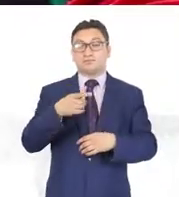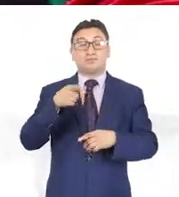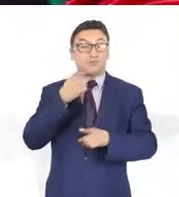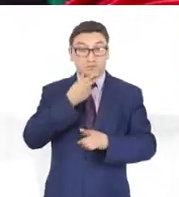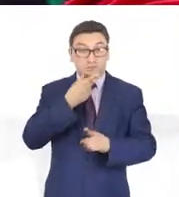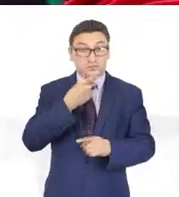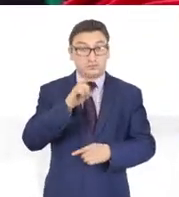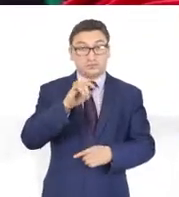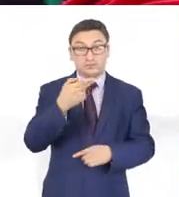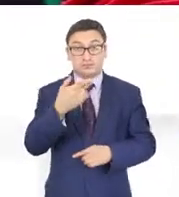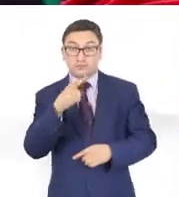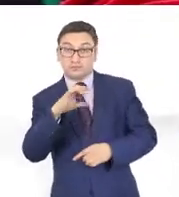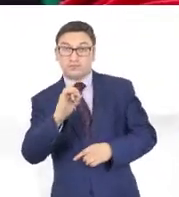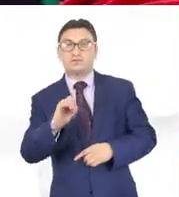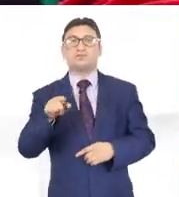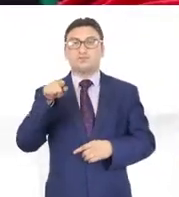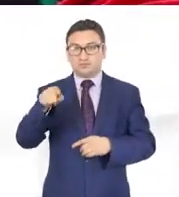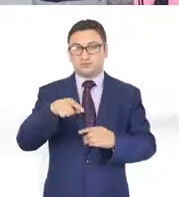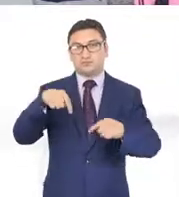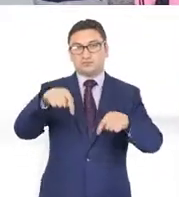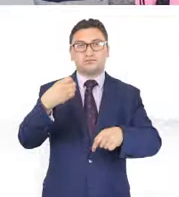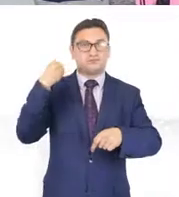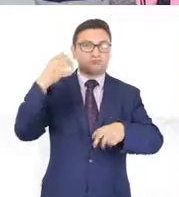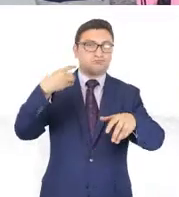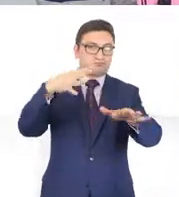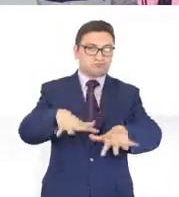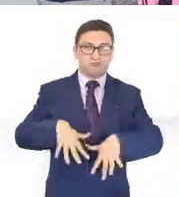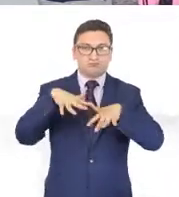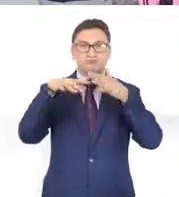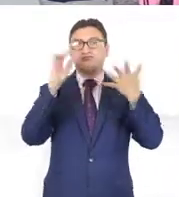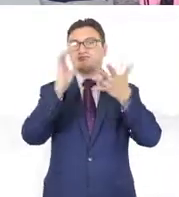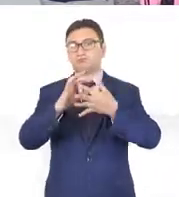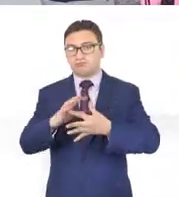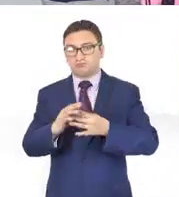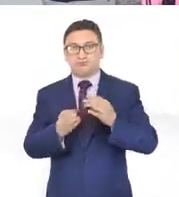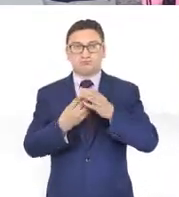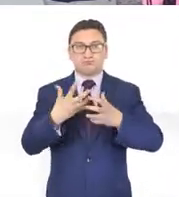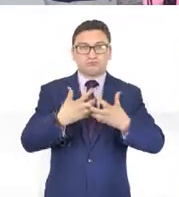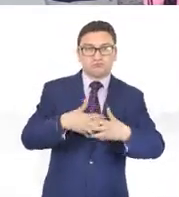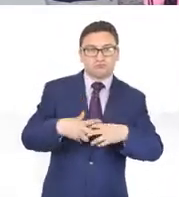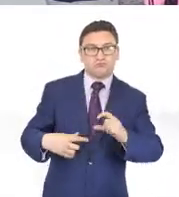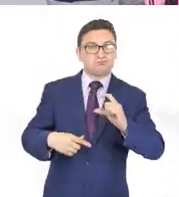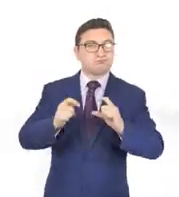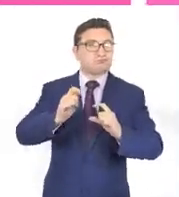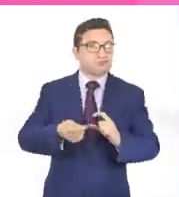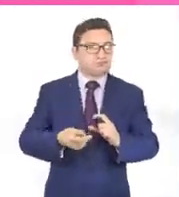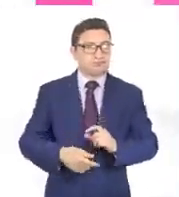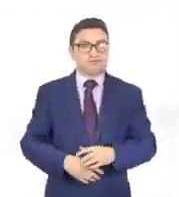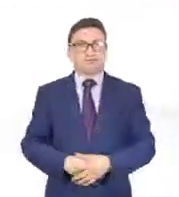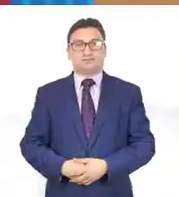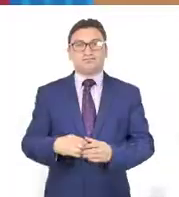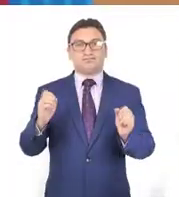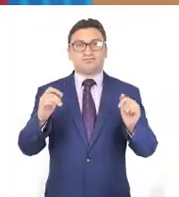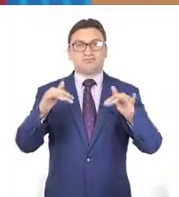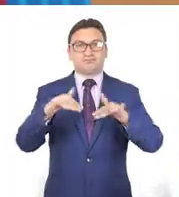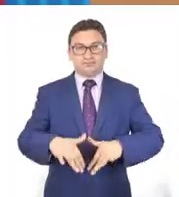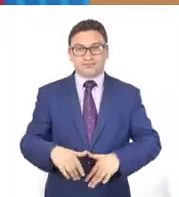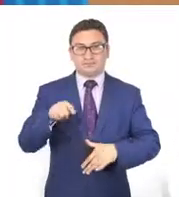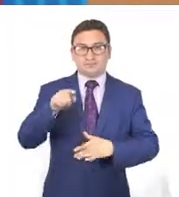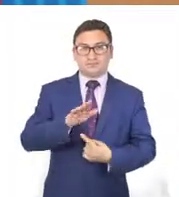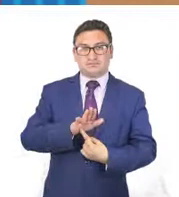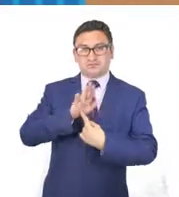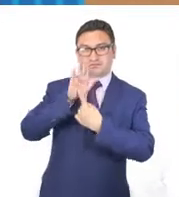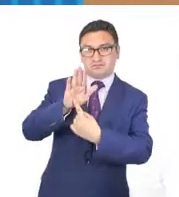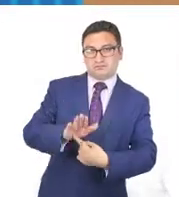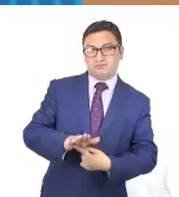Aguinazca explicó su creación en el auditorio del Instituto de las Personas con Discapacidad de la Ciudad de México. Se acudió a la